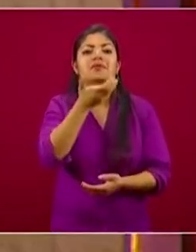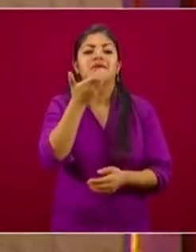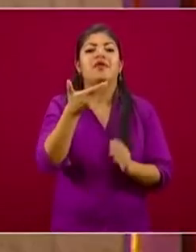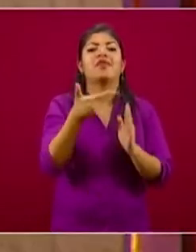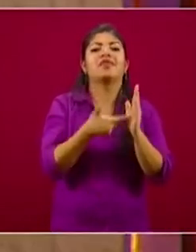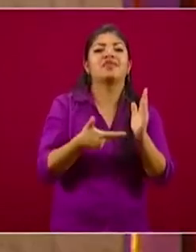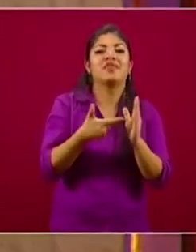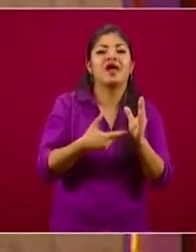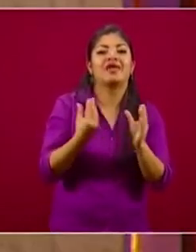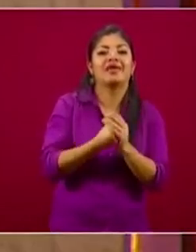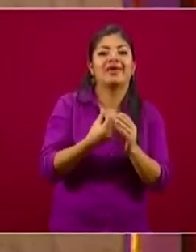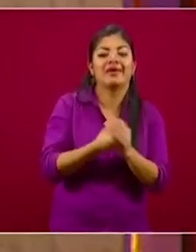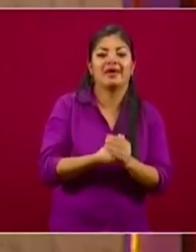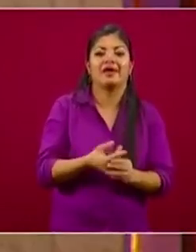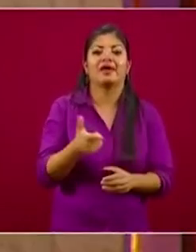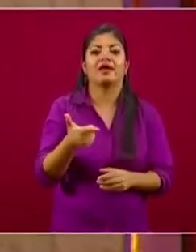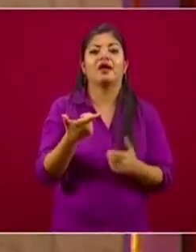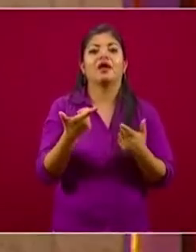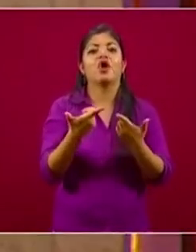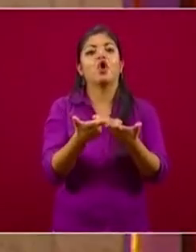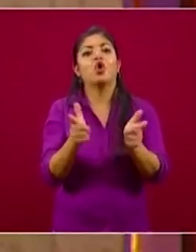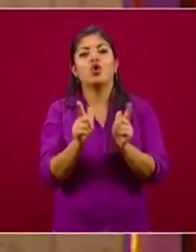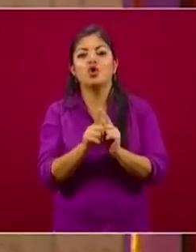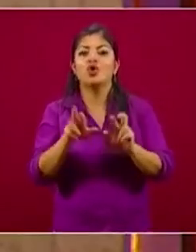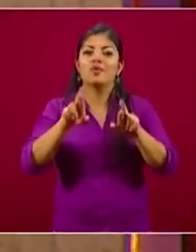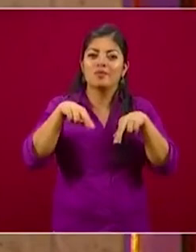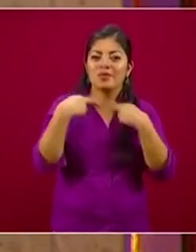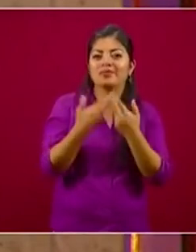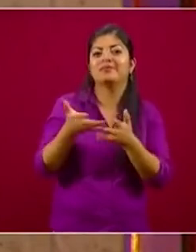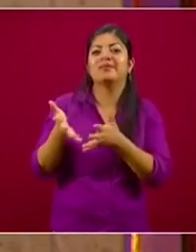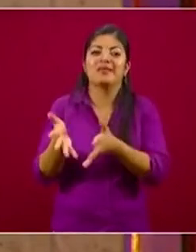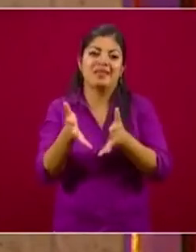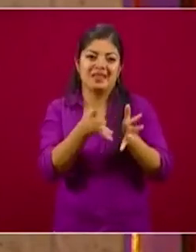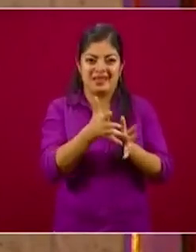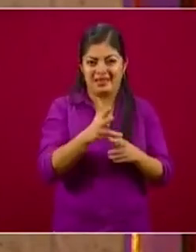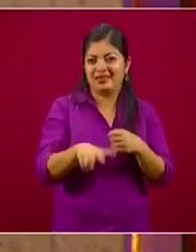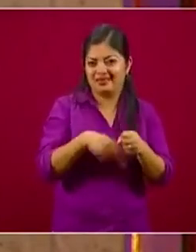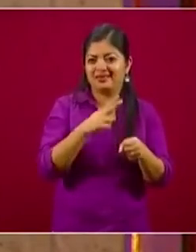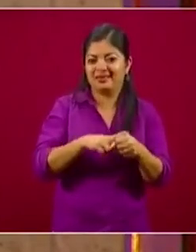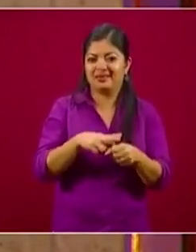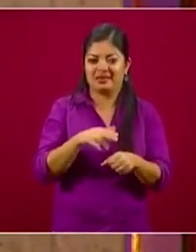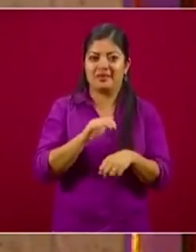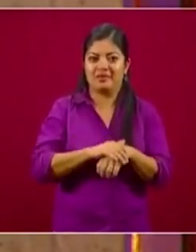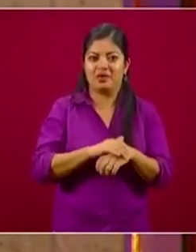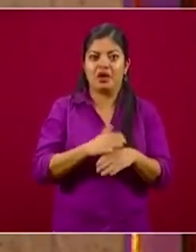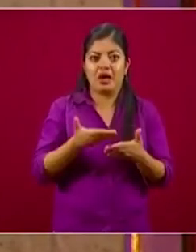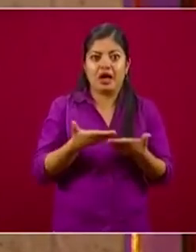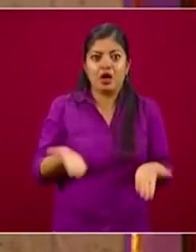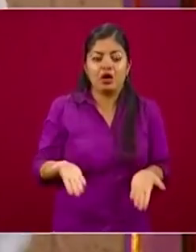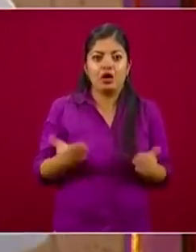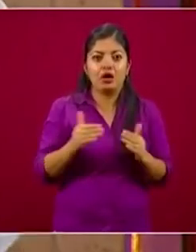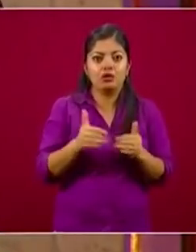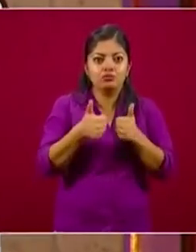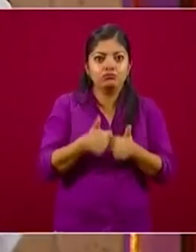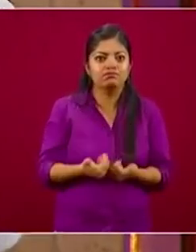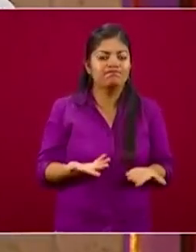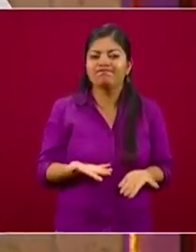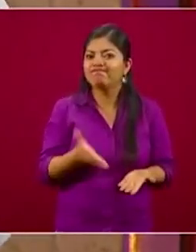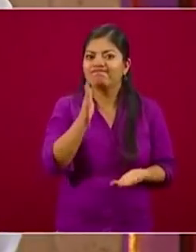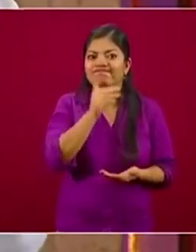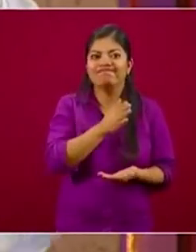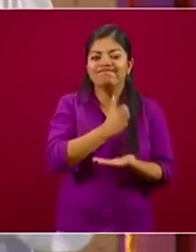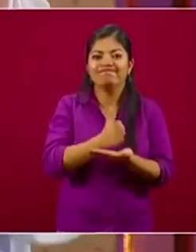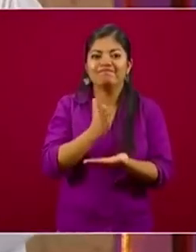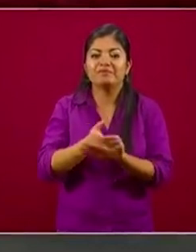digamos, donde se reúnen, están con las amigas y con los amigos y esta situación de confinamiento no les está permitiendo eso. Entonces, pues sí hay muchas situaciones